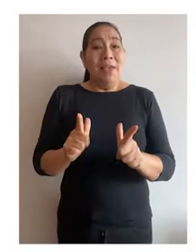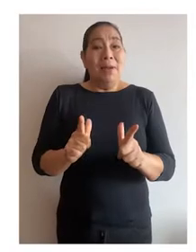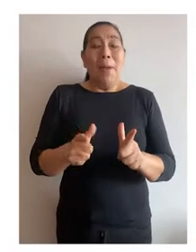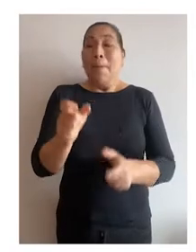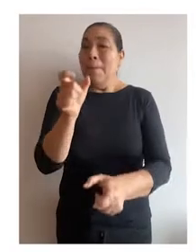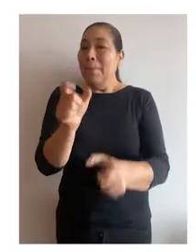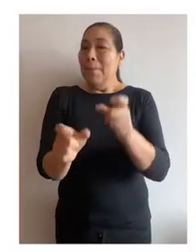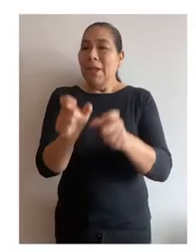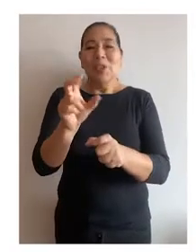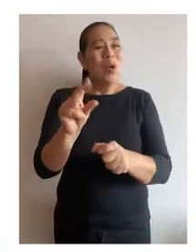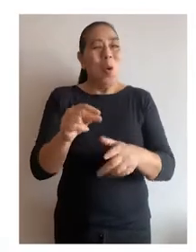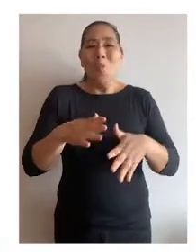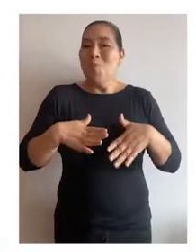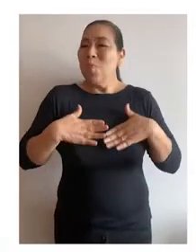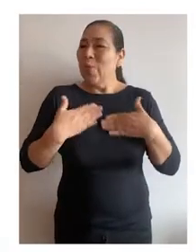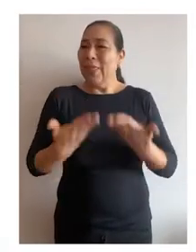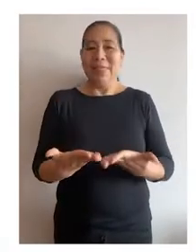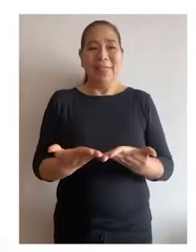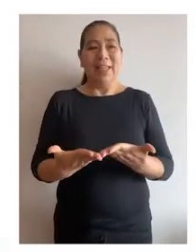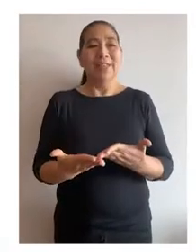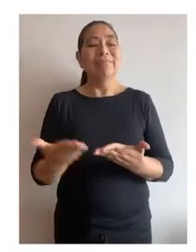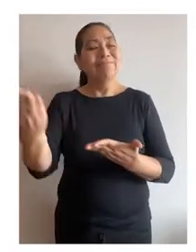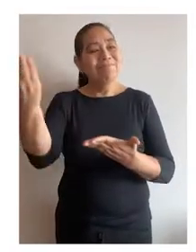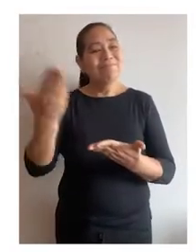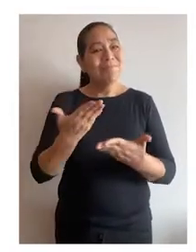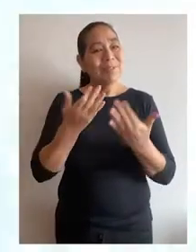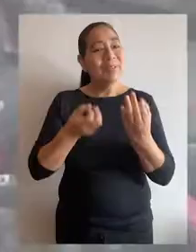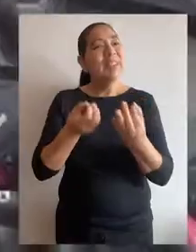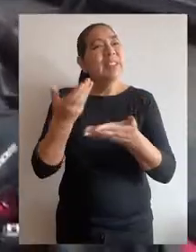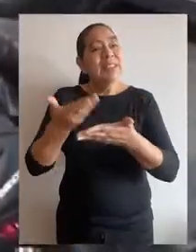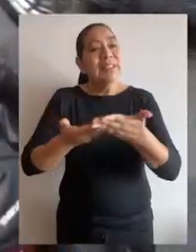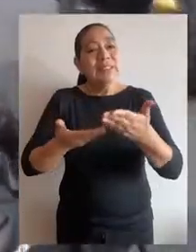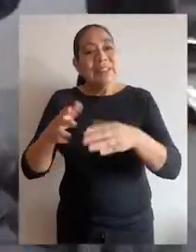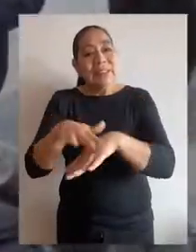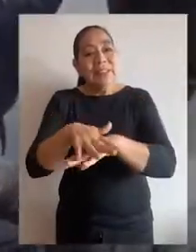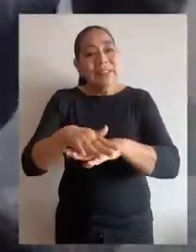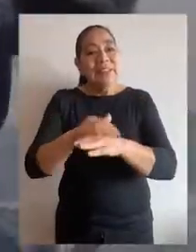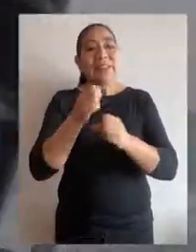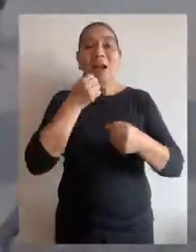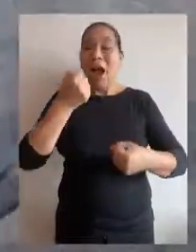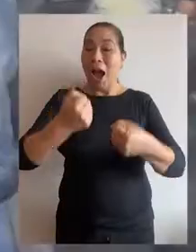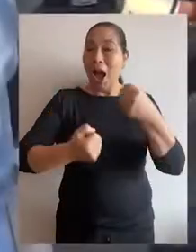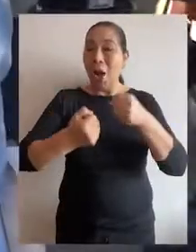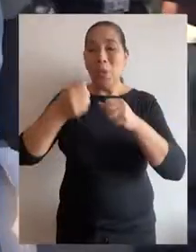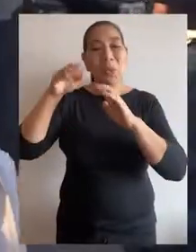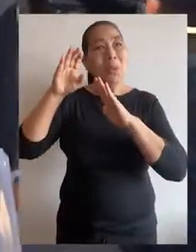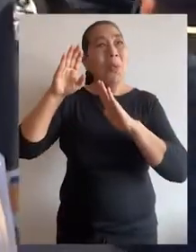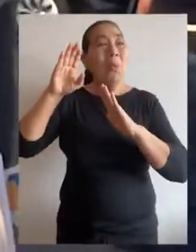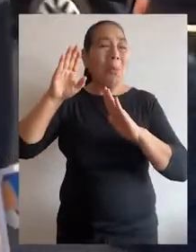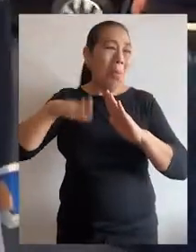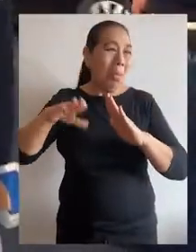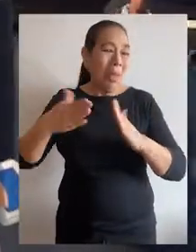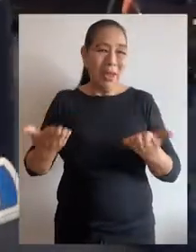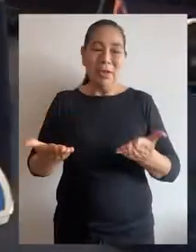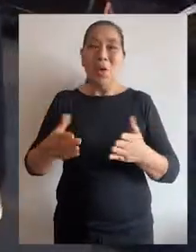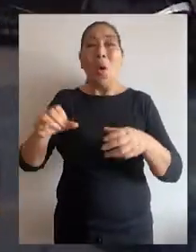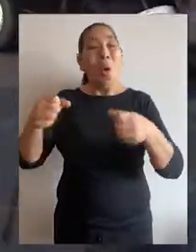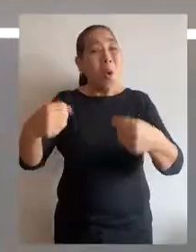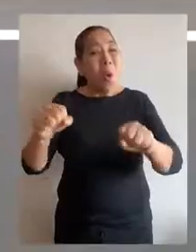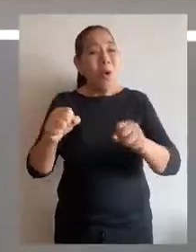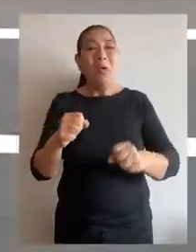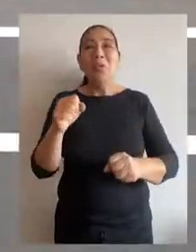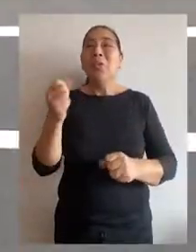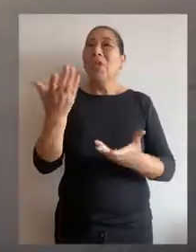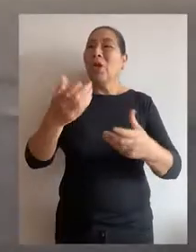libre tránsito de las personas no se transgrede. Vamos con la información. La restricción del tránsito de los vehículos menores motorizados o no